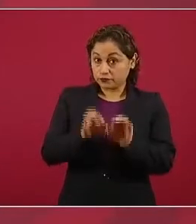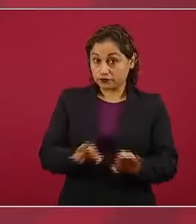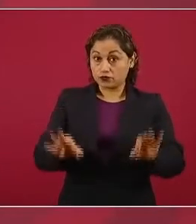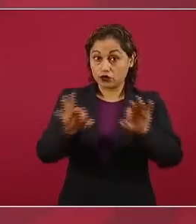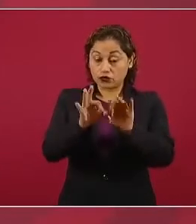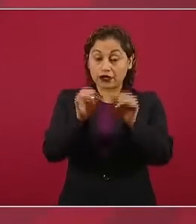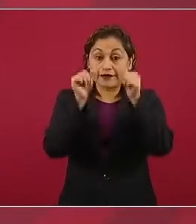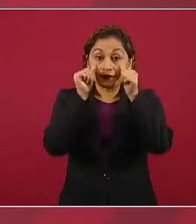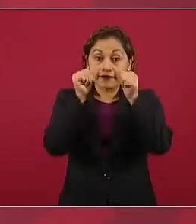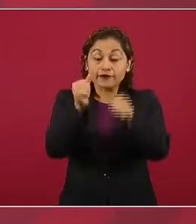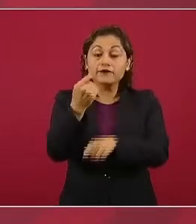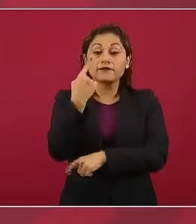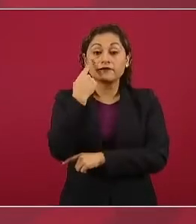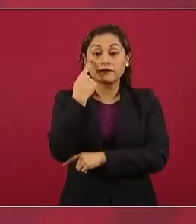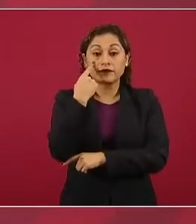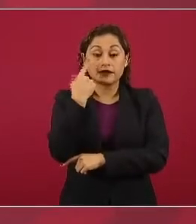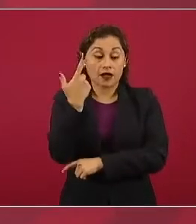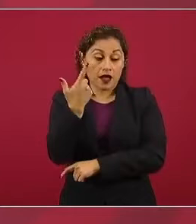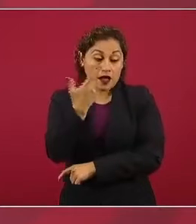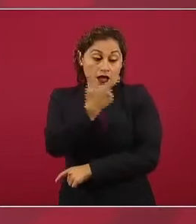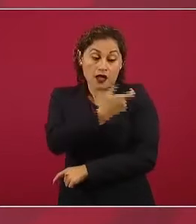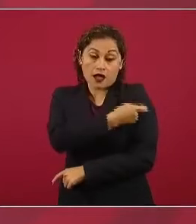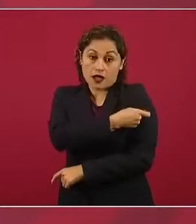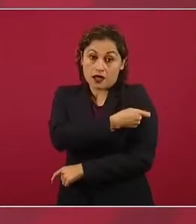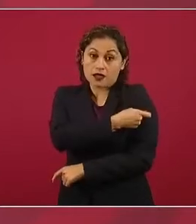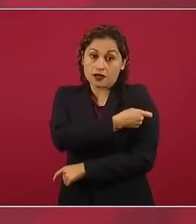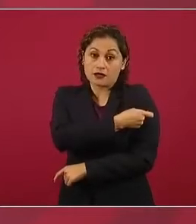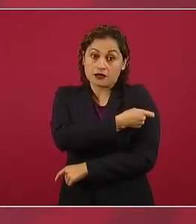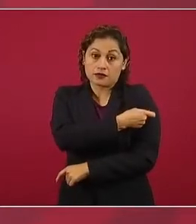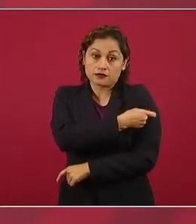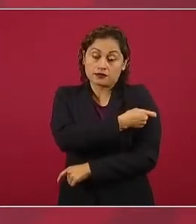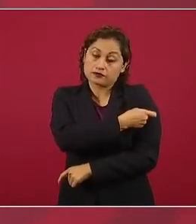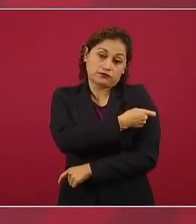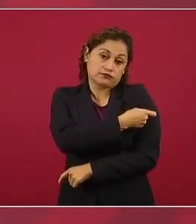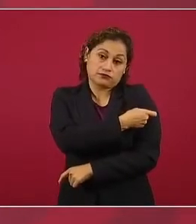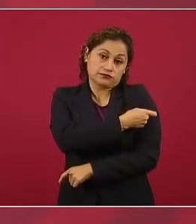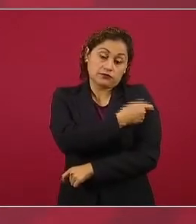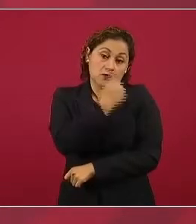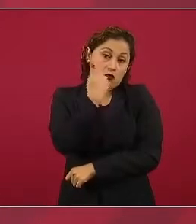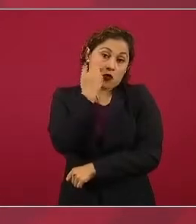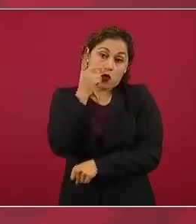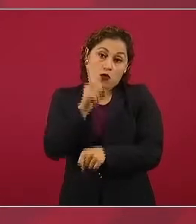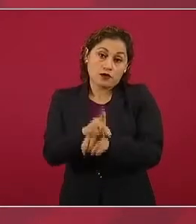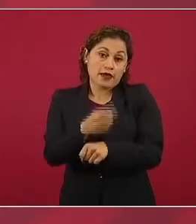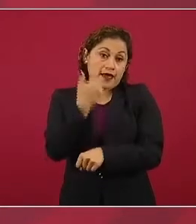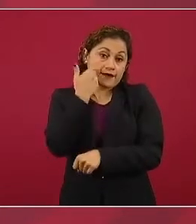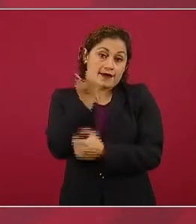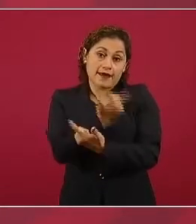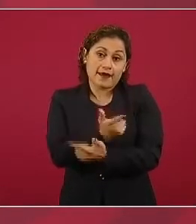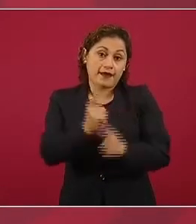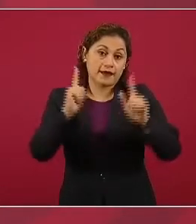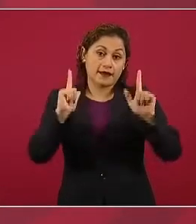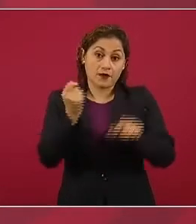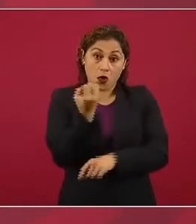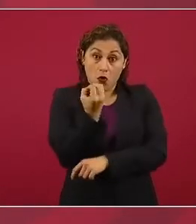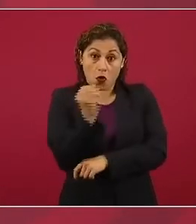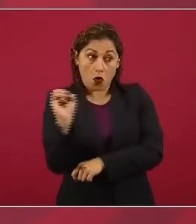que la aplicación de la vacuna pues es voluntaria, no es obligatoria.